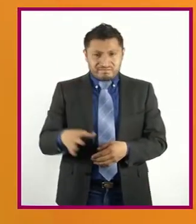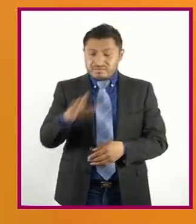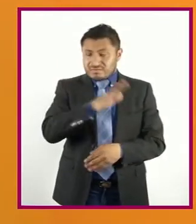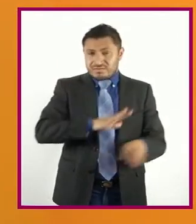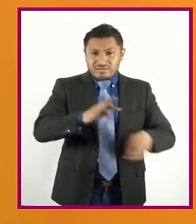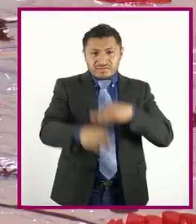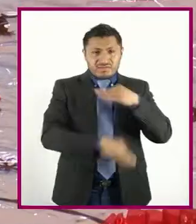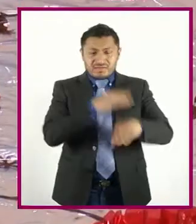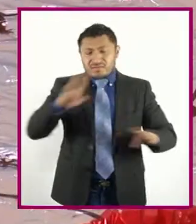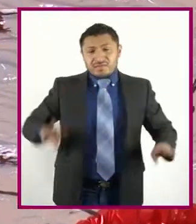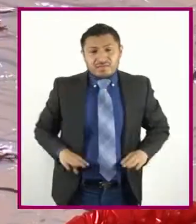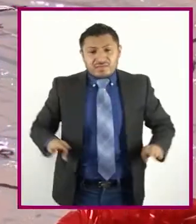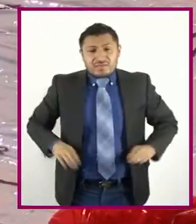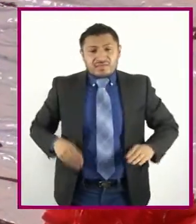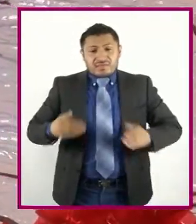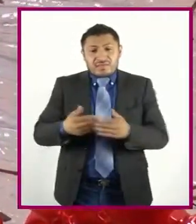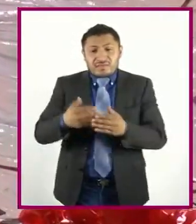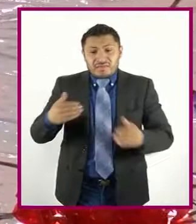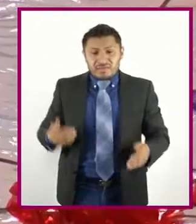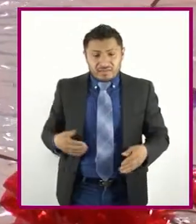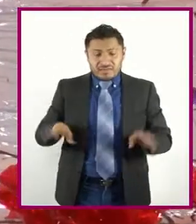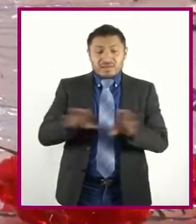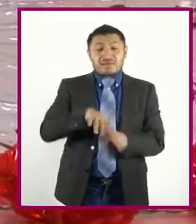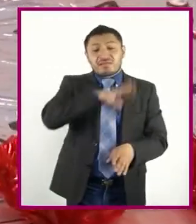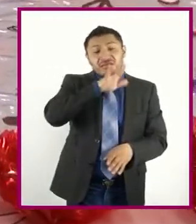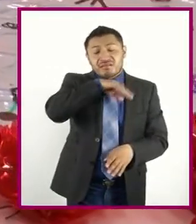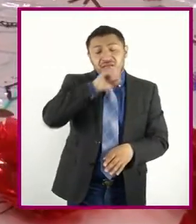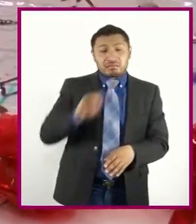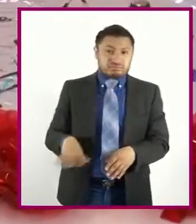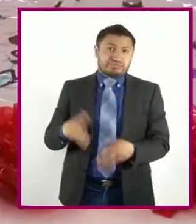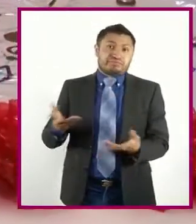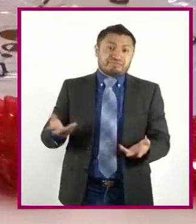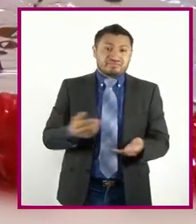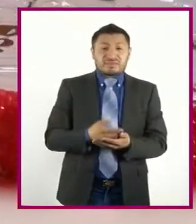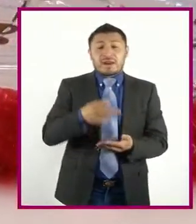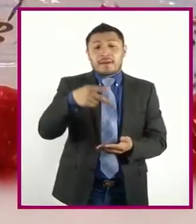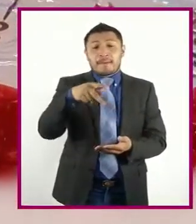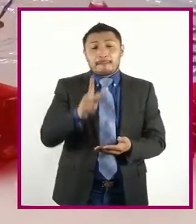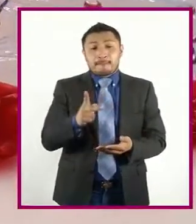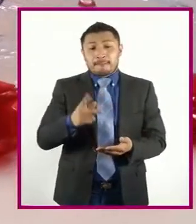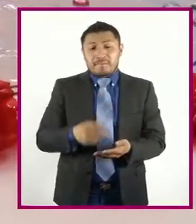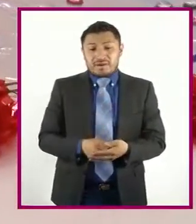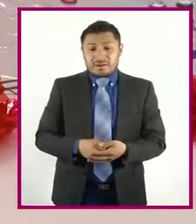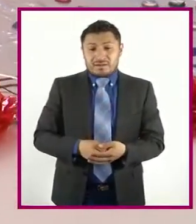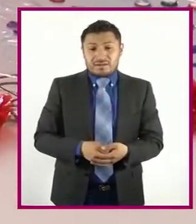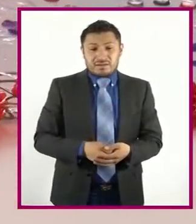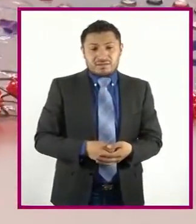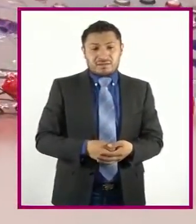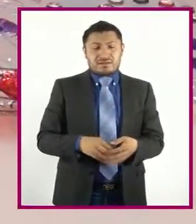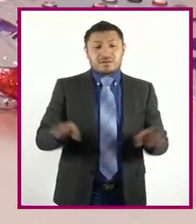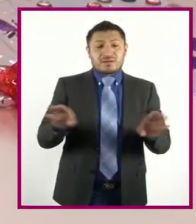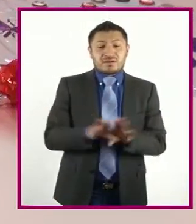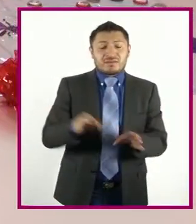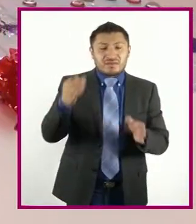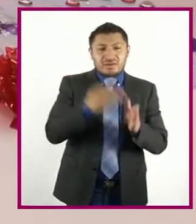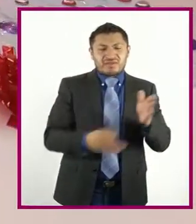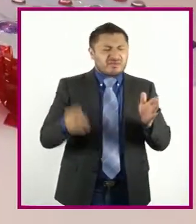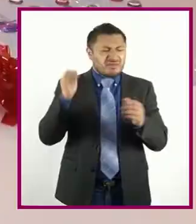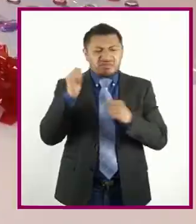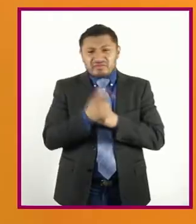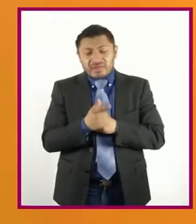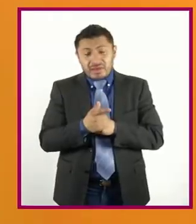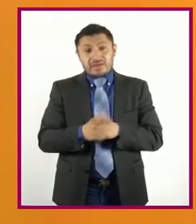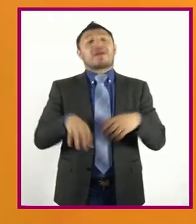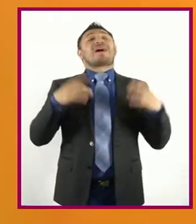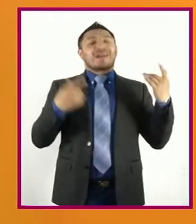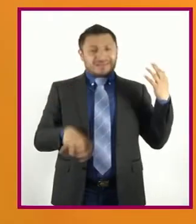elementos Que en un principio Eran basura Pero Como que le falta Un toque La